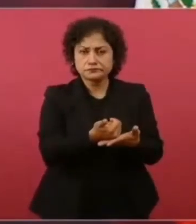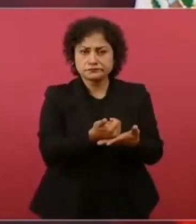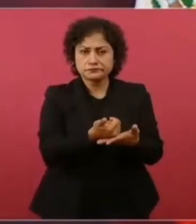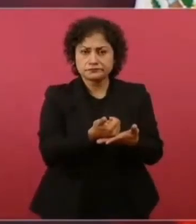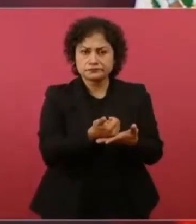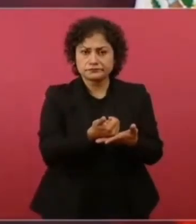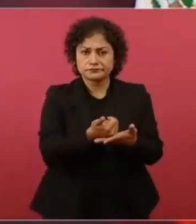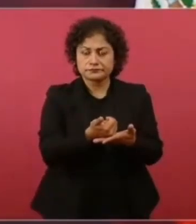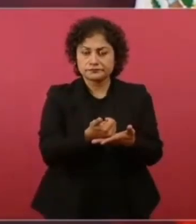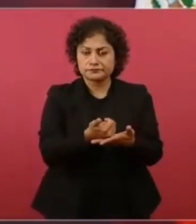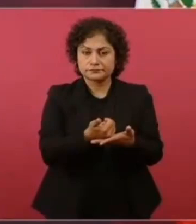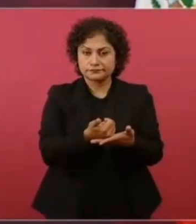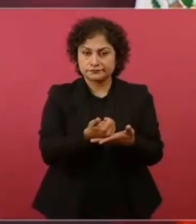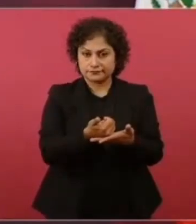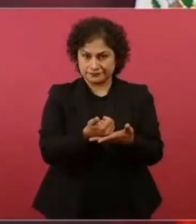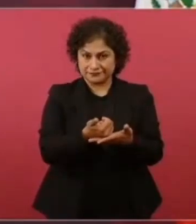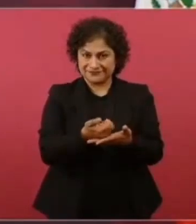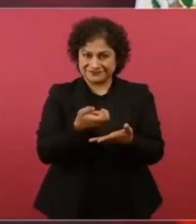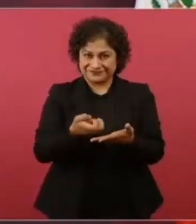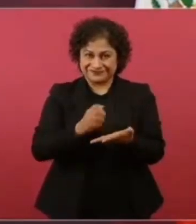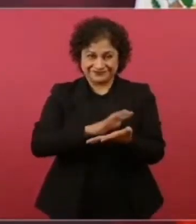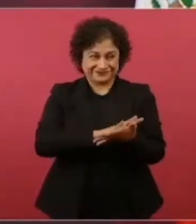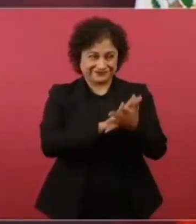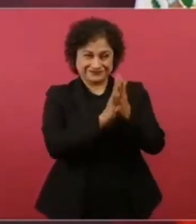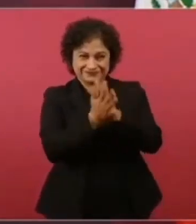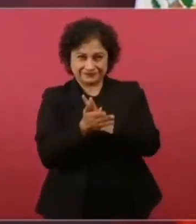en esta nueva etapa.